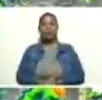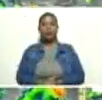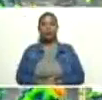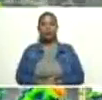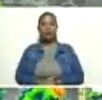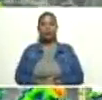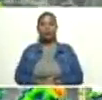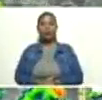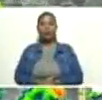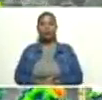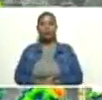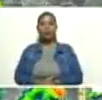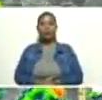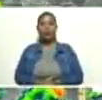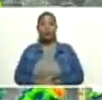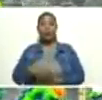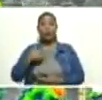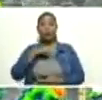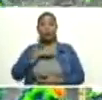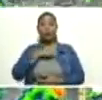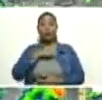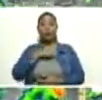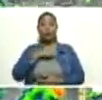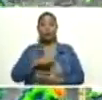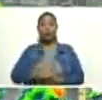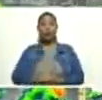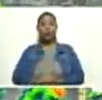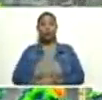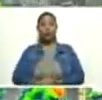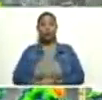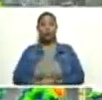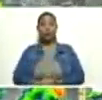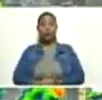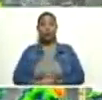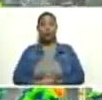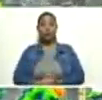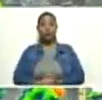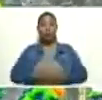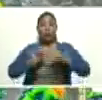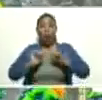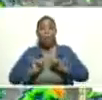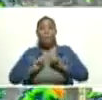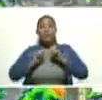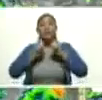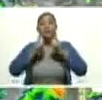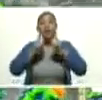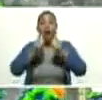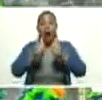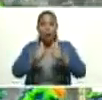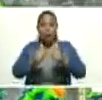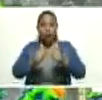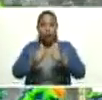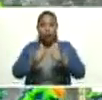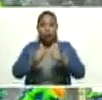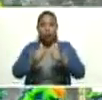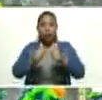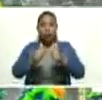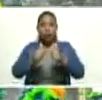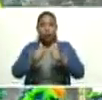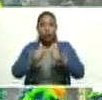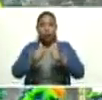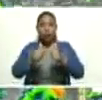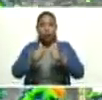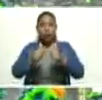Estamos ya iniciando para la zona central y